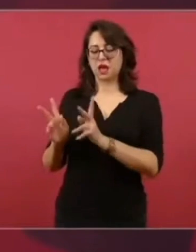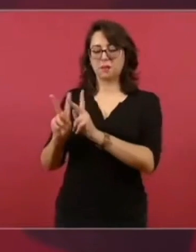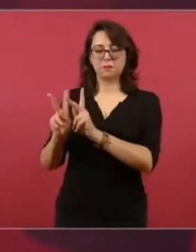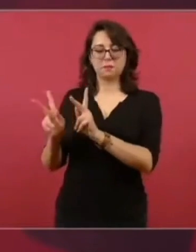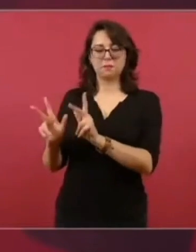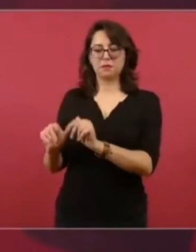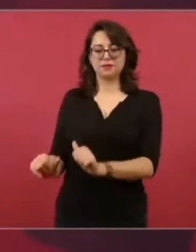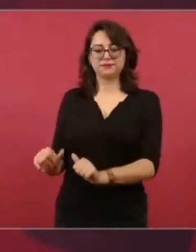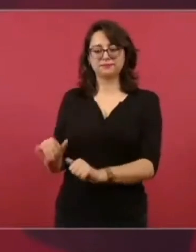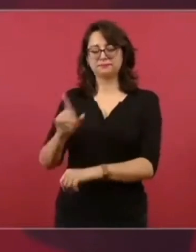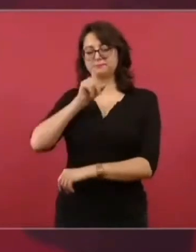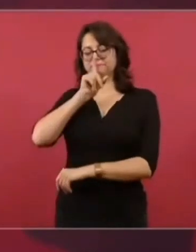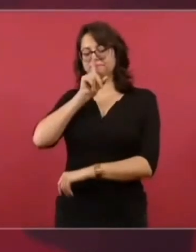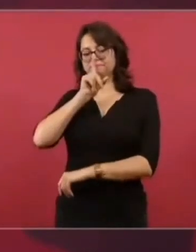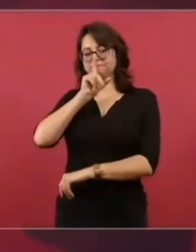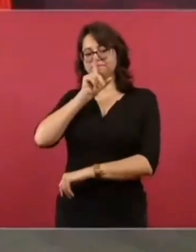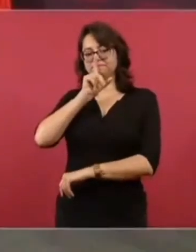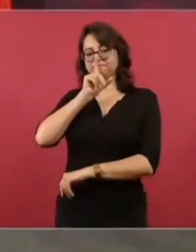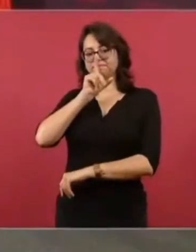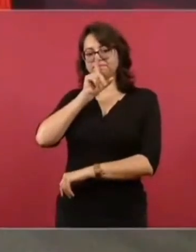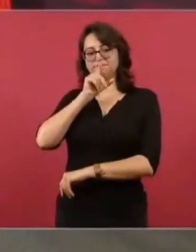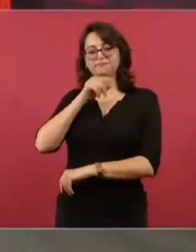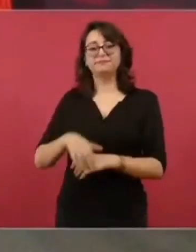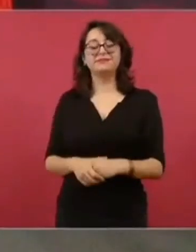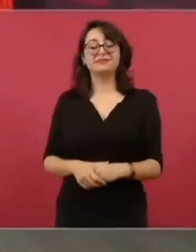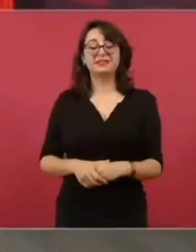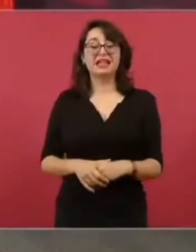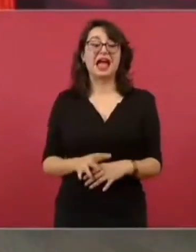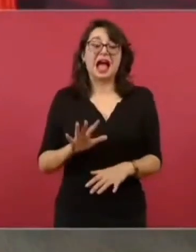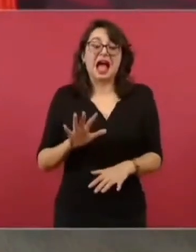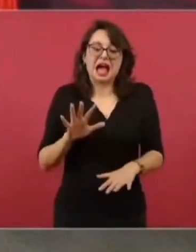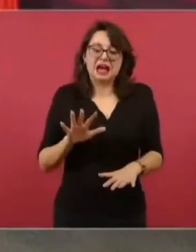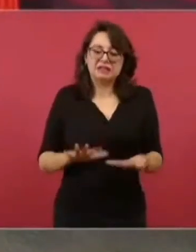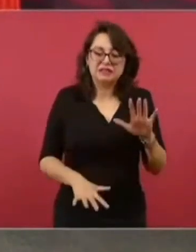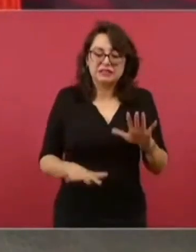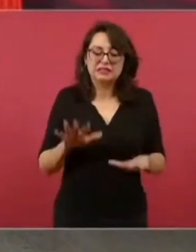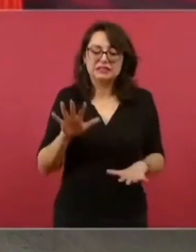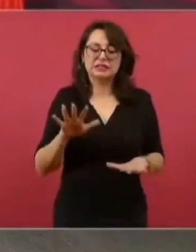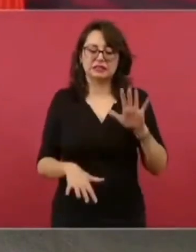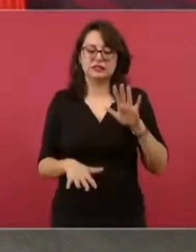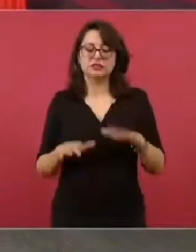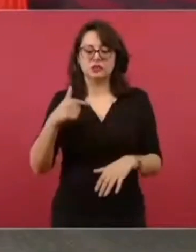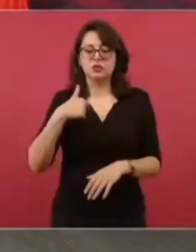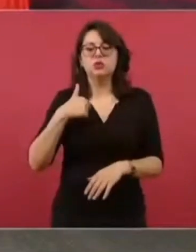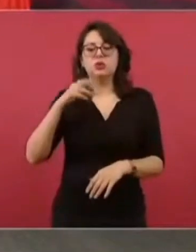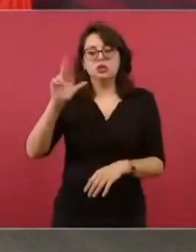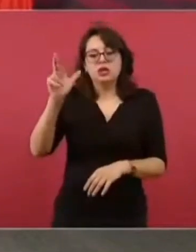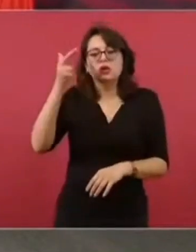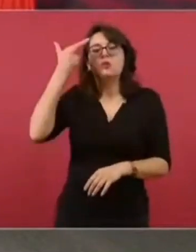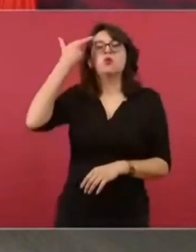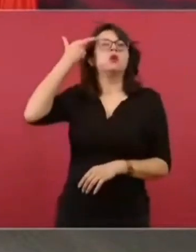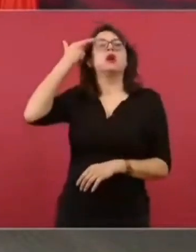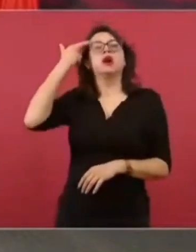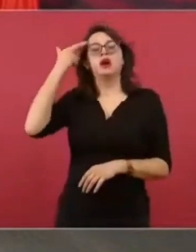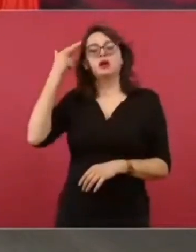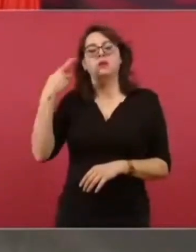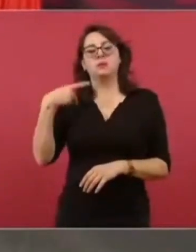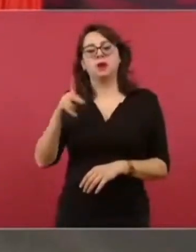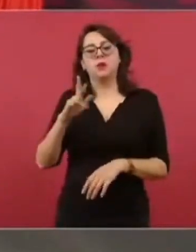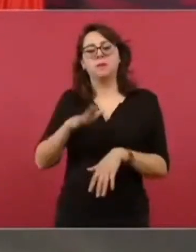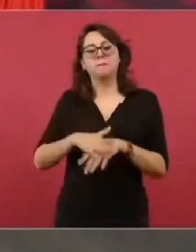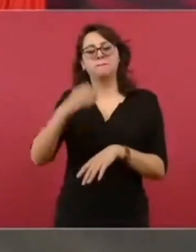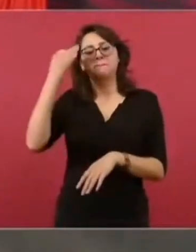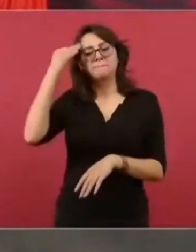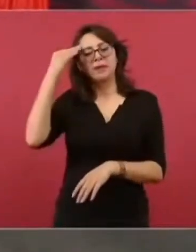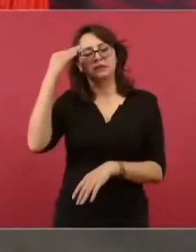A veces lo hago, pero ya cuando ha pasado